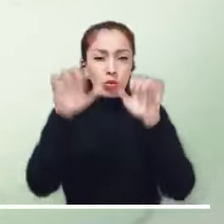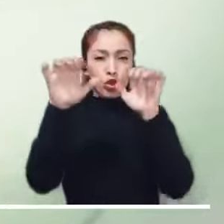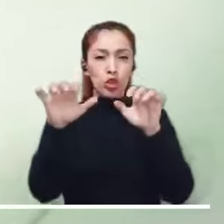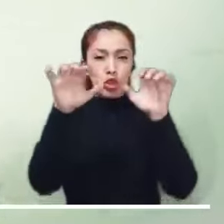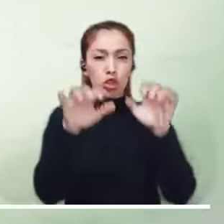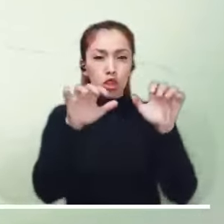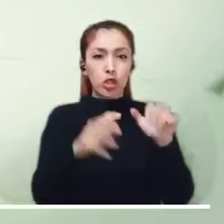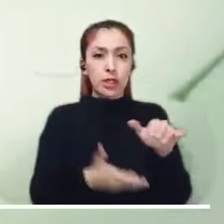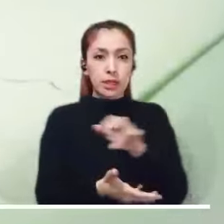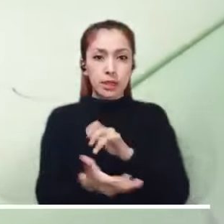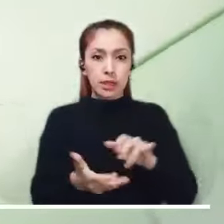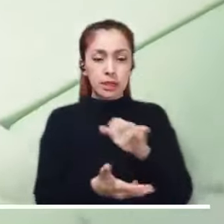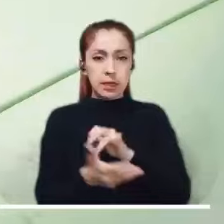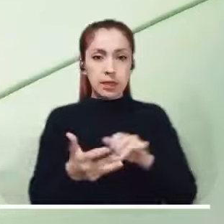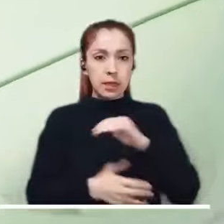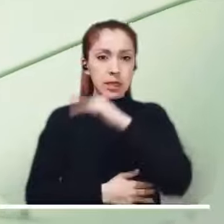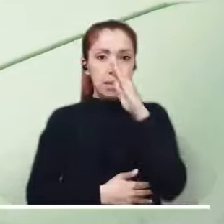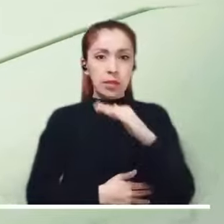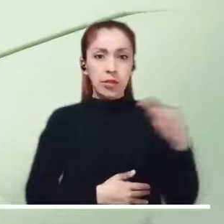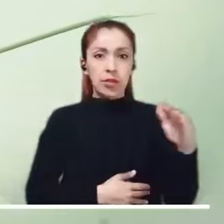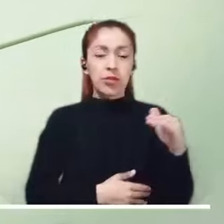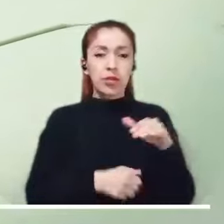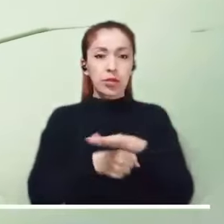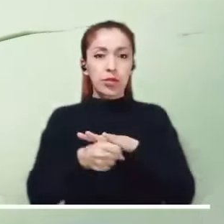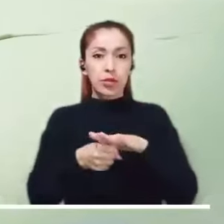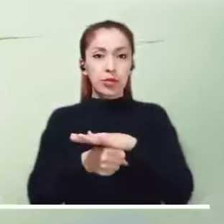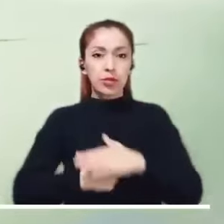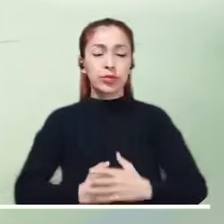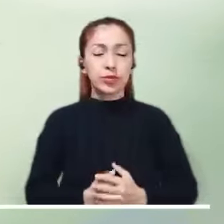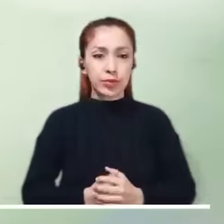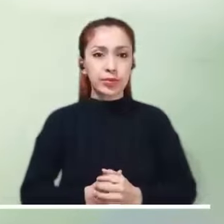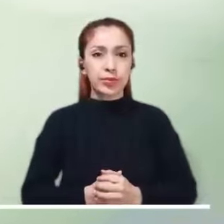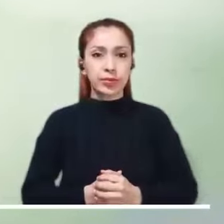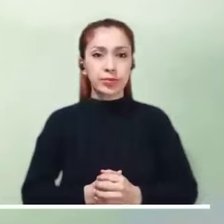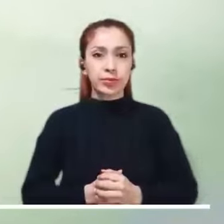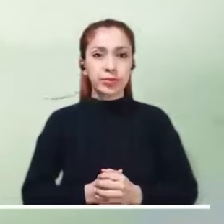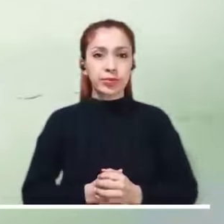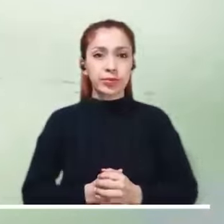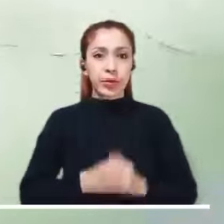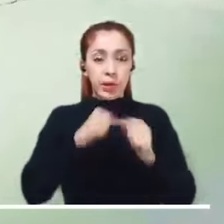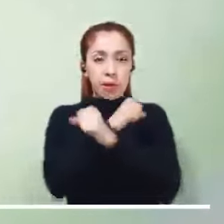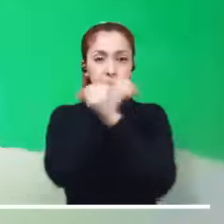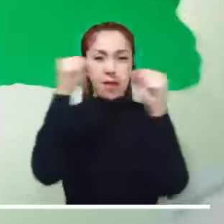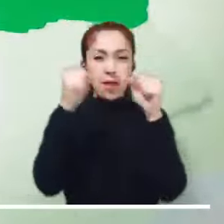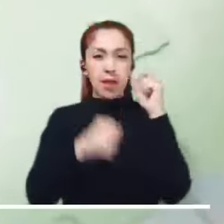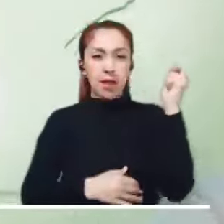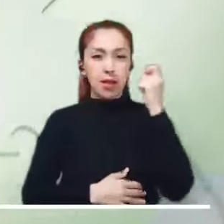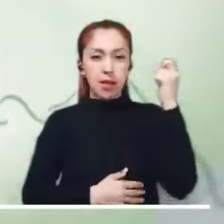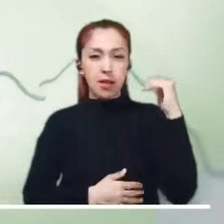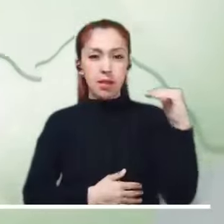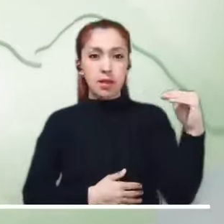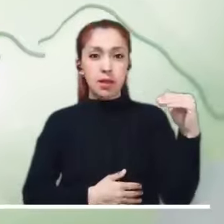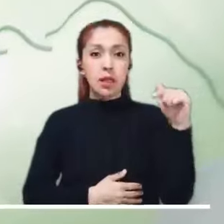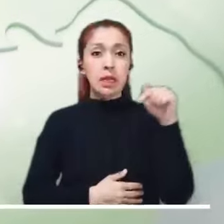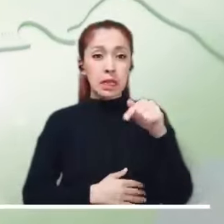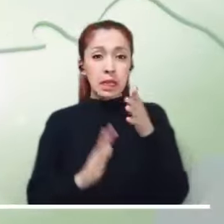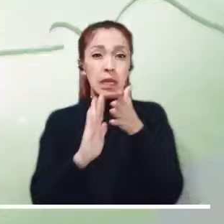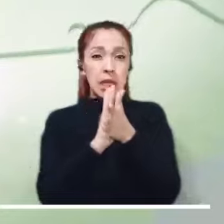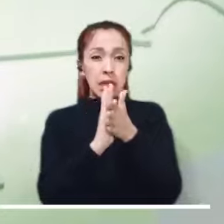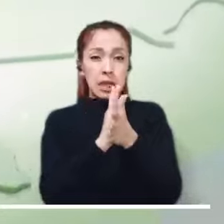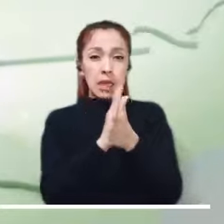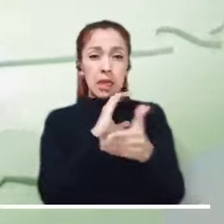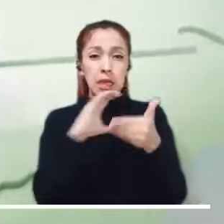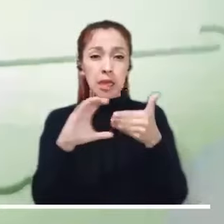zonas de Santander, Antioquia y Cundinamarca. Amanece en la región llanera y los pronósticos nos